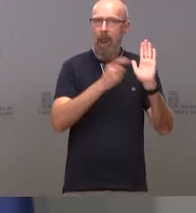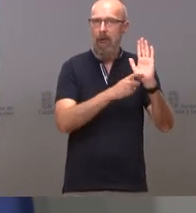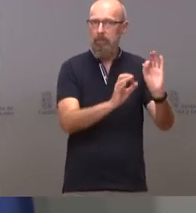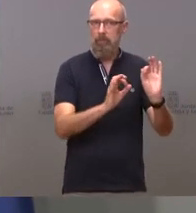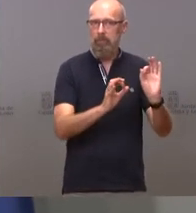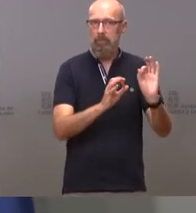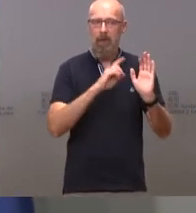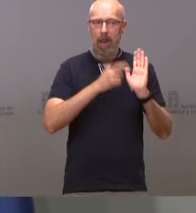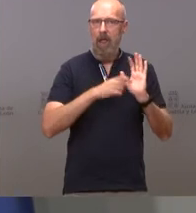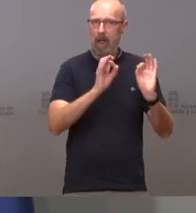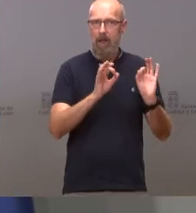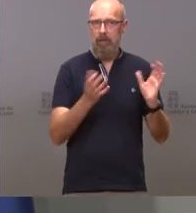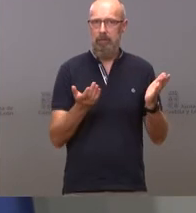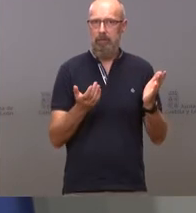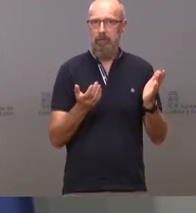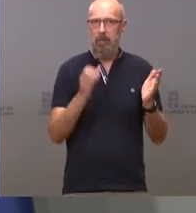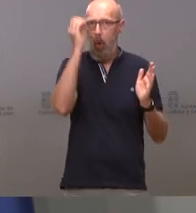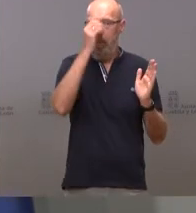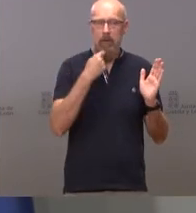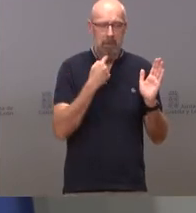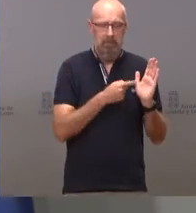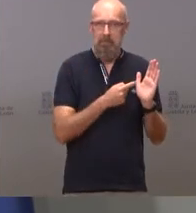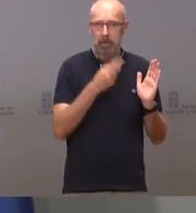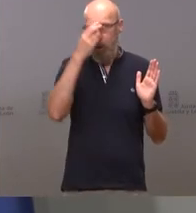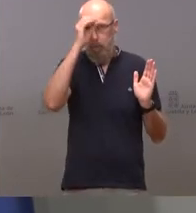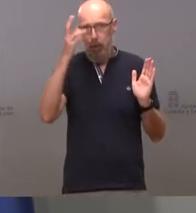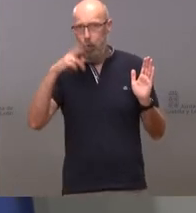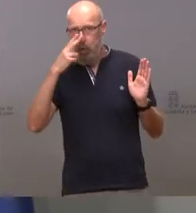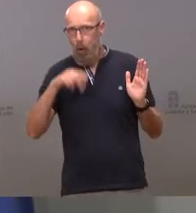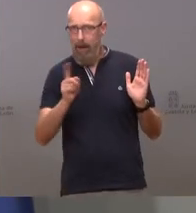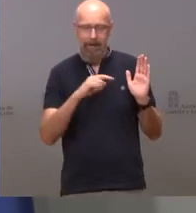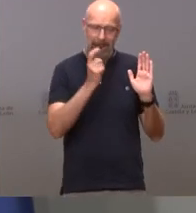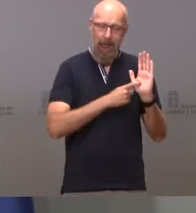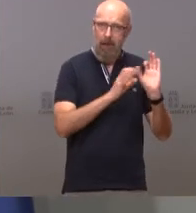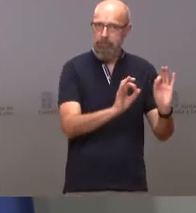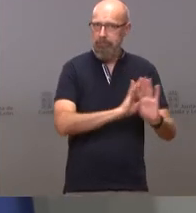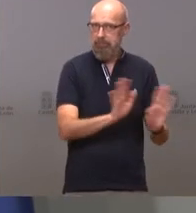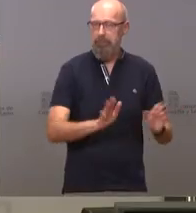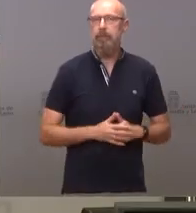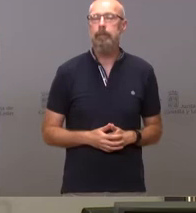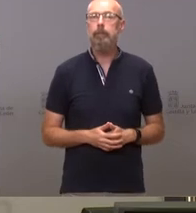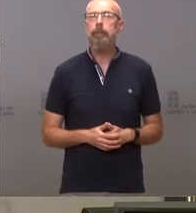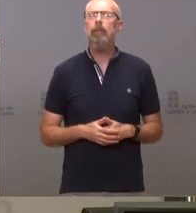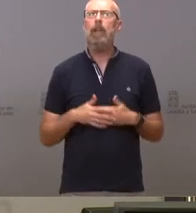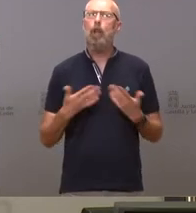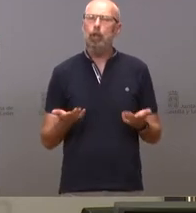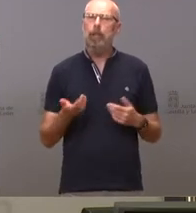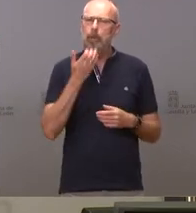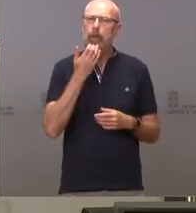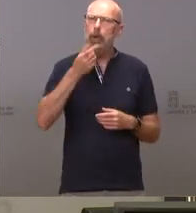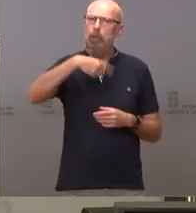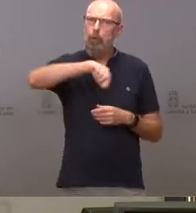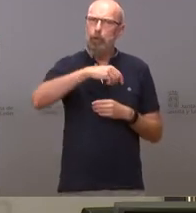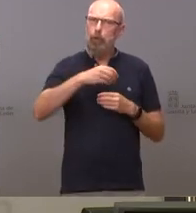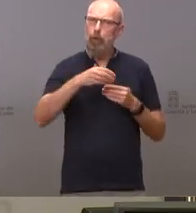discute sobre la ley no se opina entonces cuando ustedes redactan esos protocolos de no